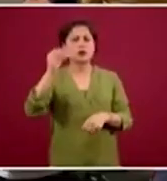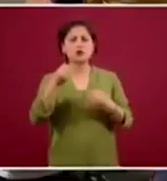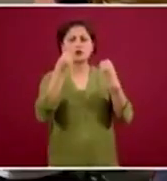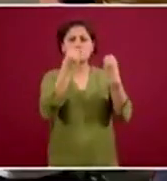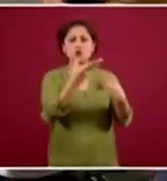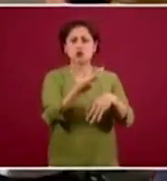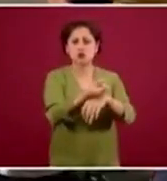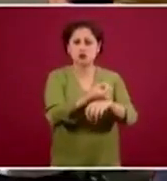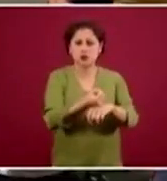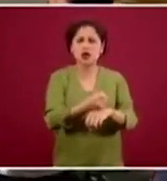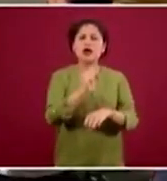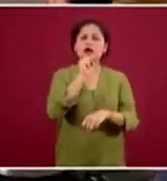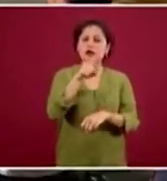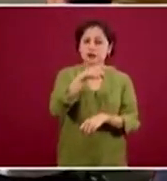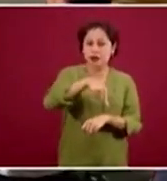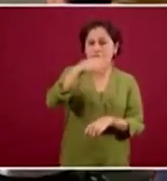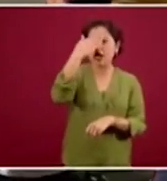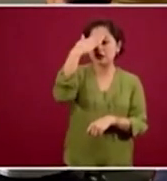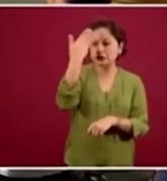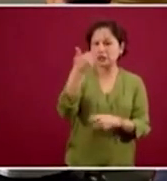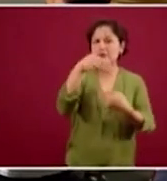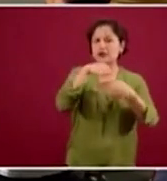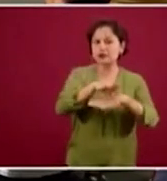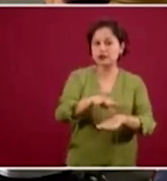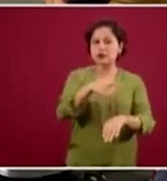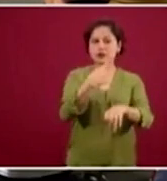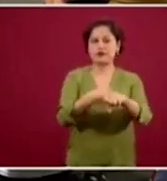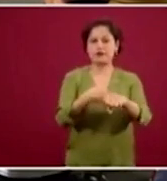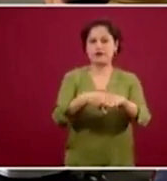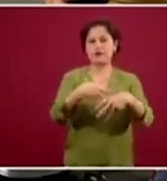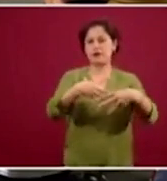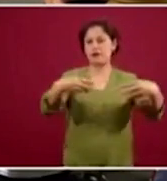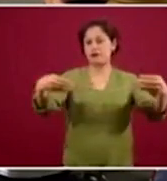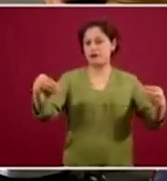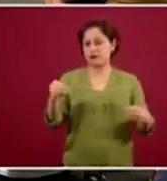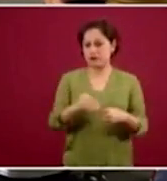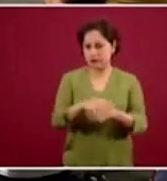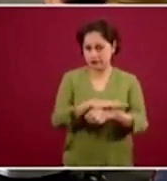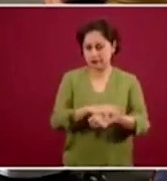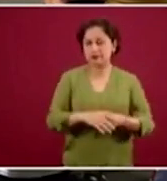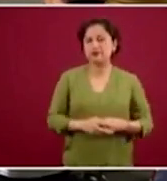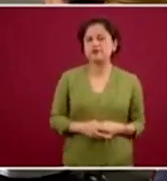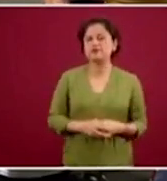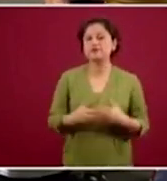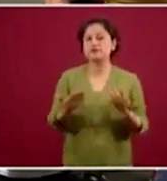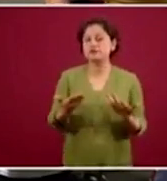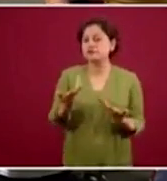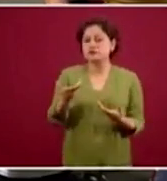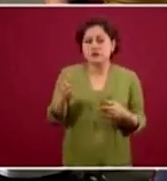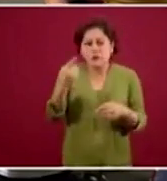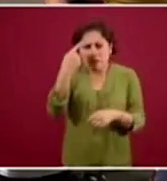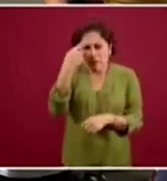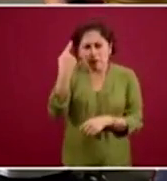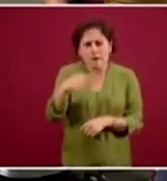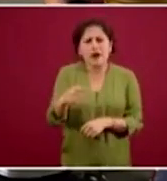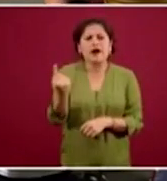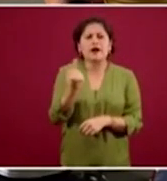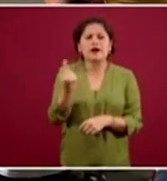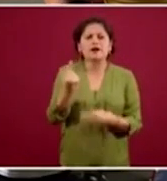¿A qué estamos cambiando o a qué estamos girando con esto? Un flujo continuo efectivo de donantes.